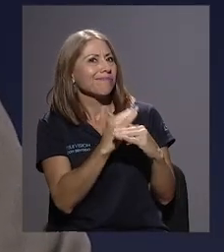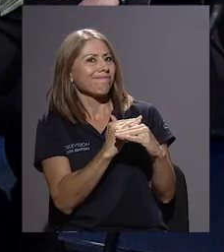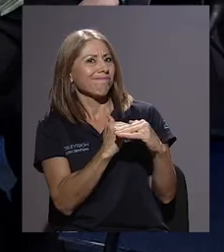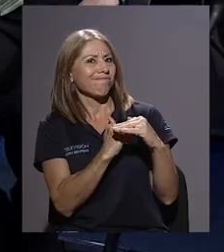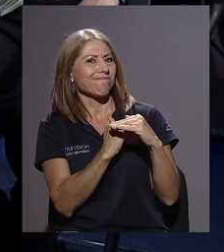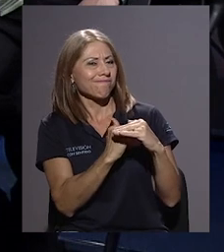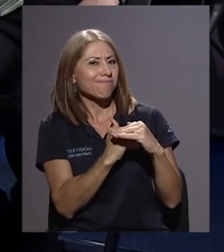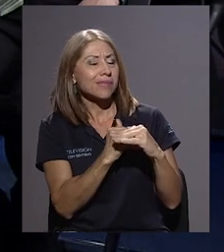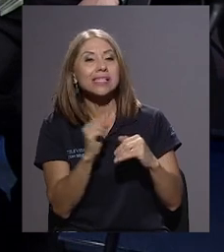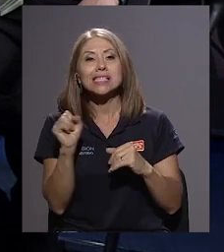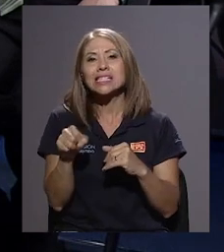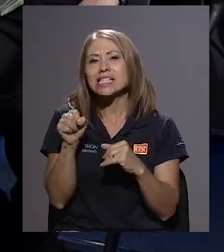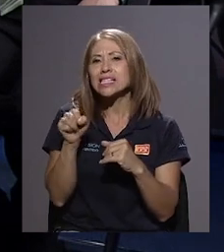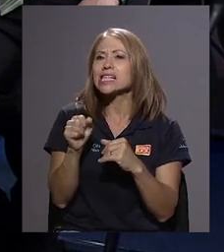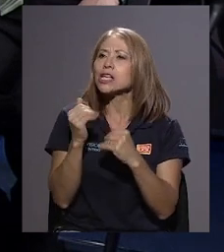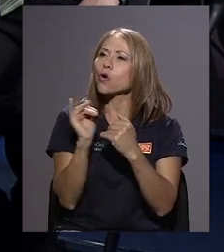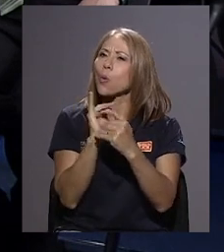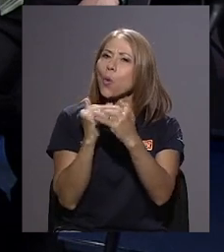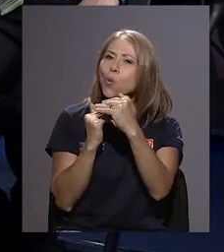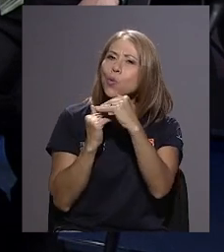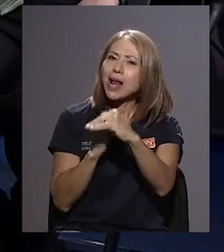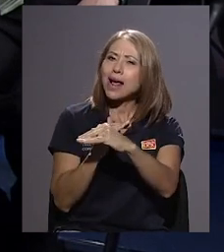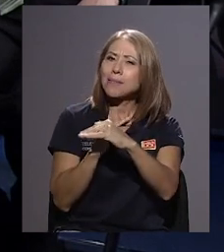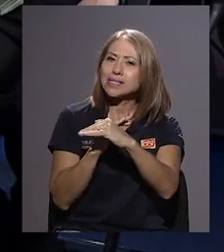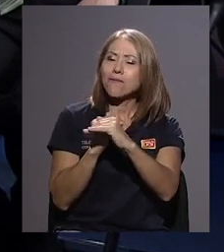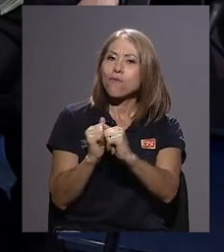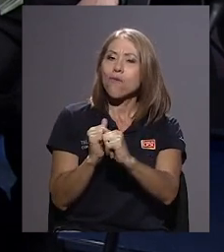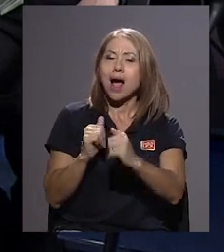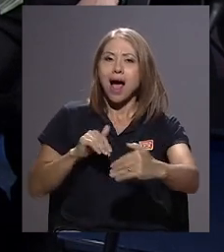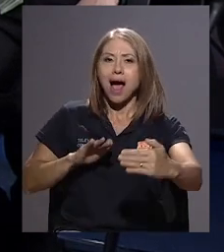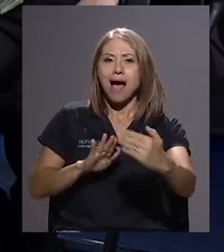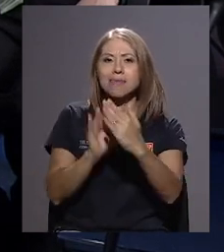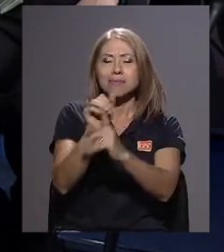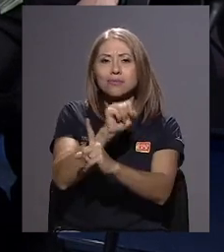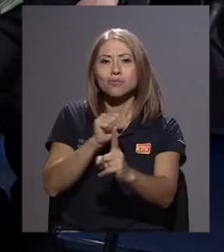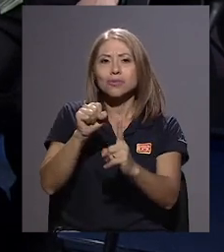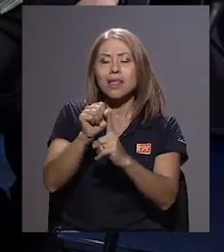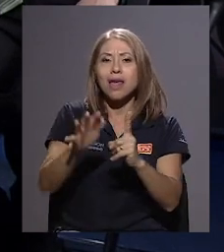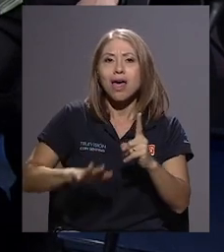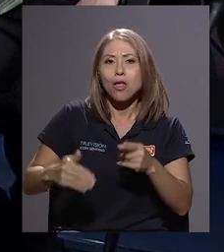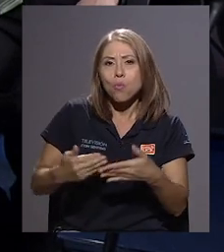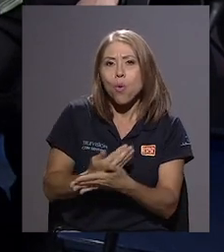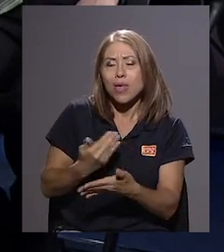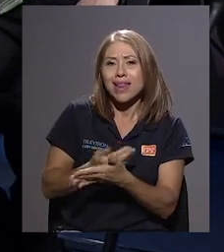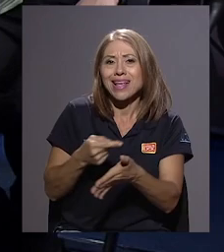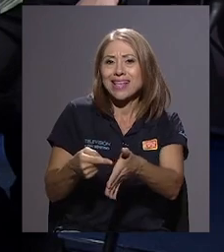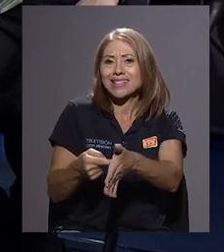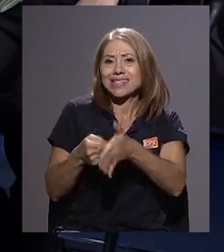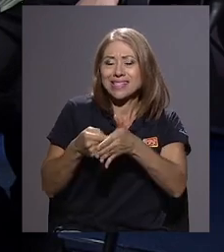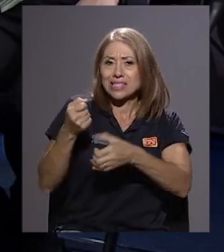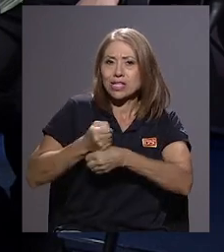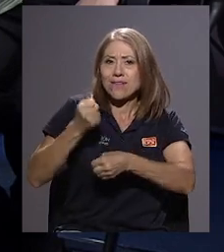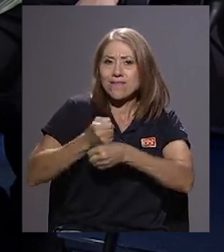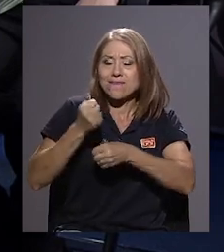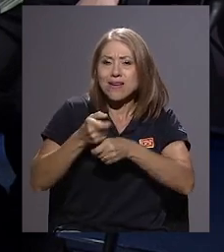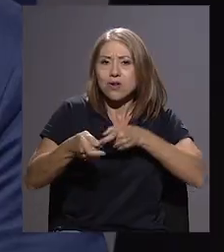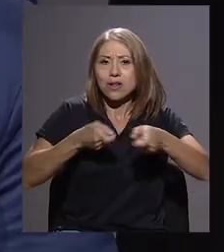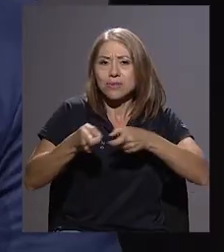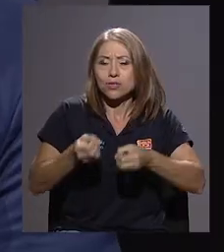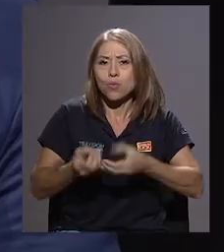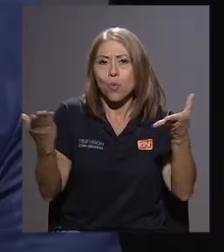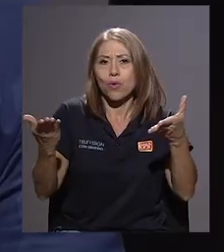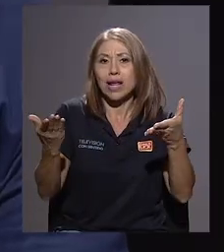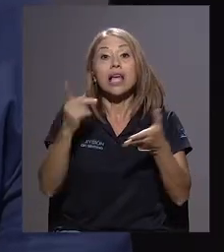fuerza, Ante una sociedad moderna que exige un trabajo en redes de la administración pública.